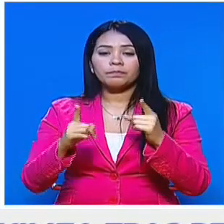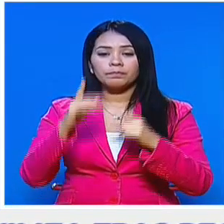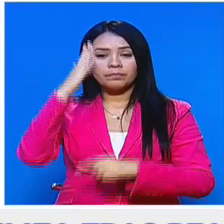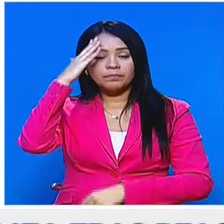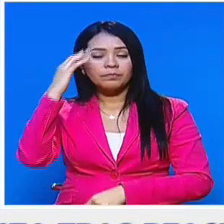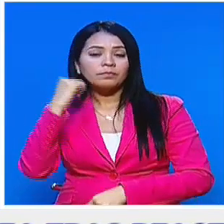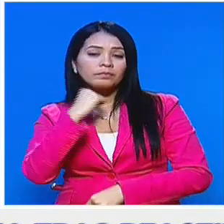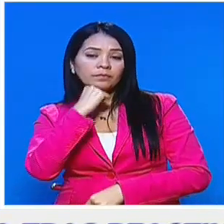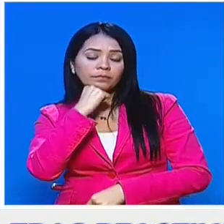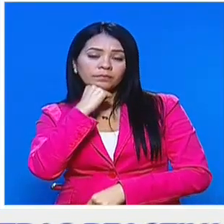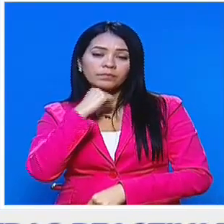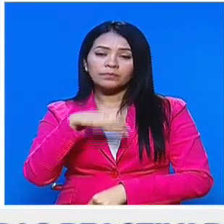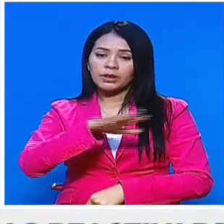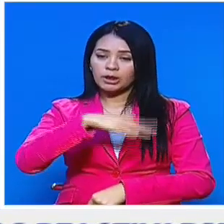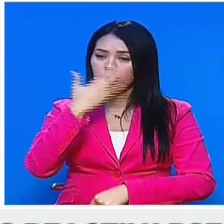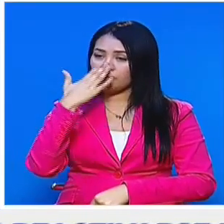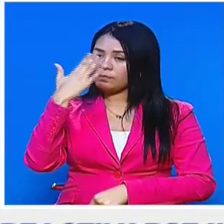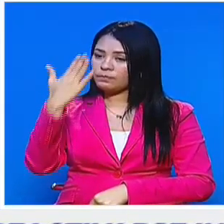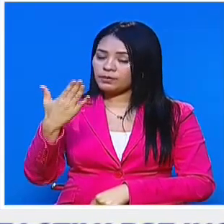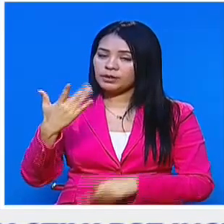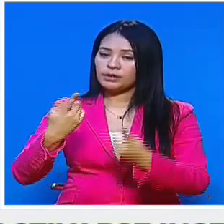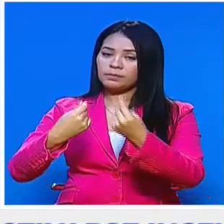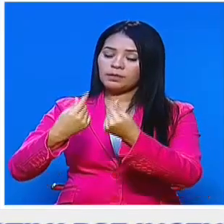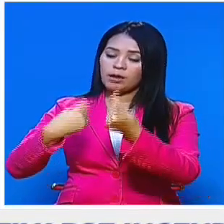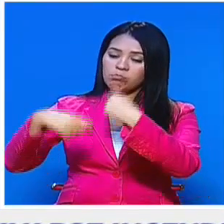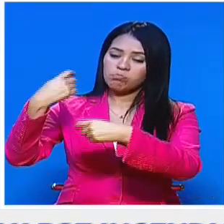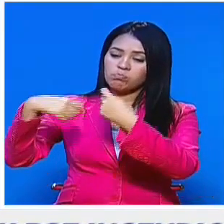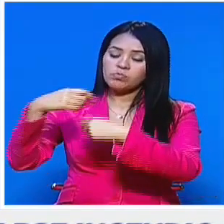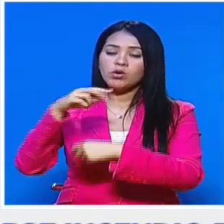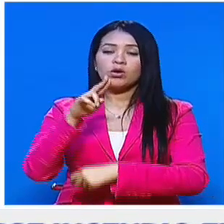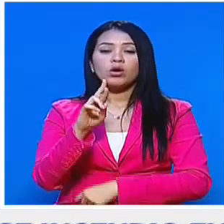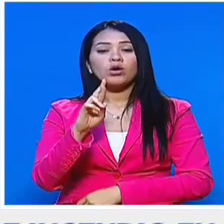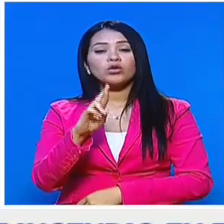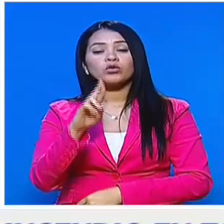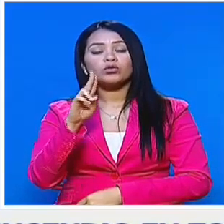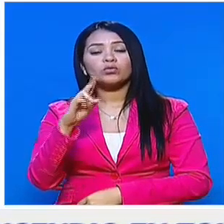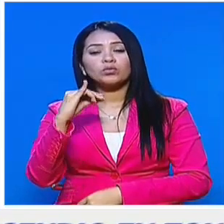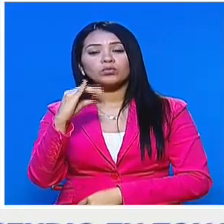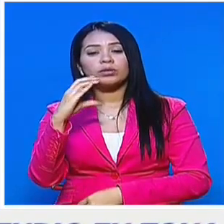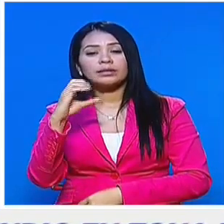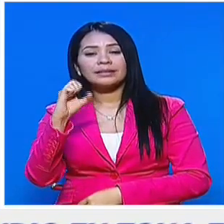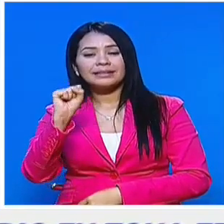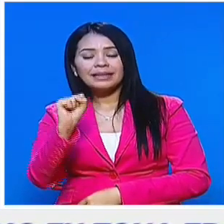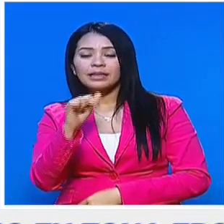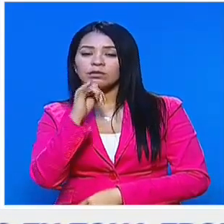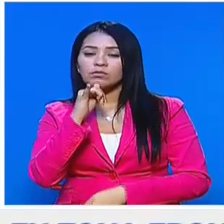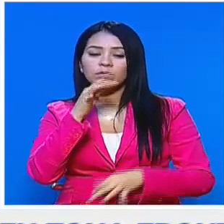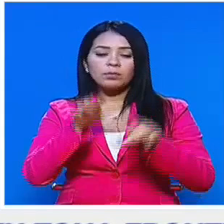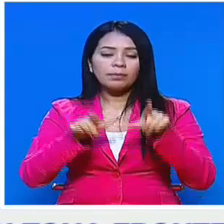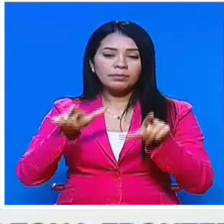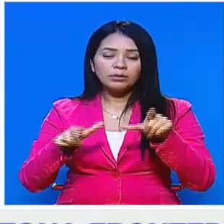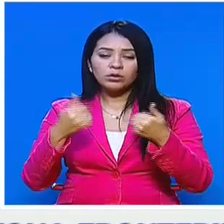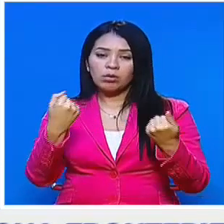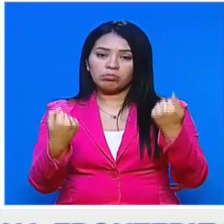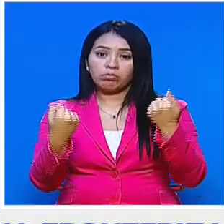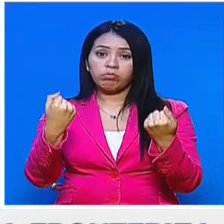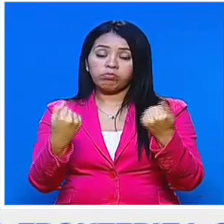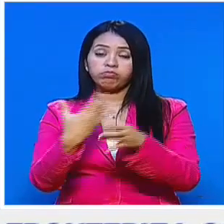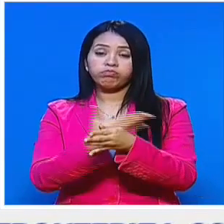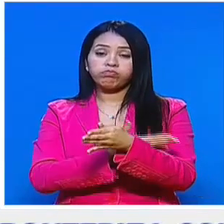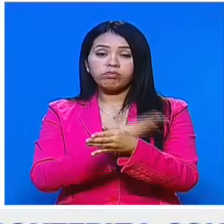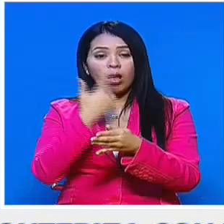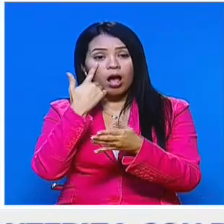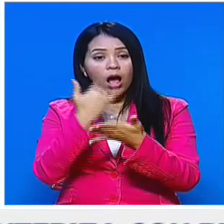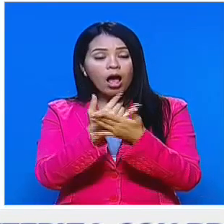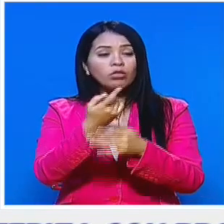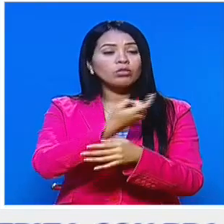de Miranda, específicamente frente al centro comercial Los Ruices, por lo que recomendaron a los conductores tomar vías alternas,